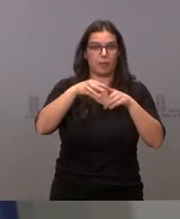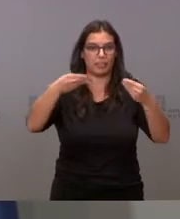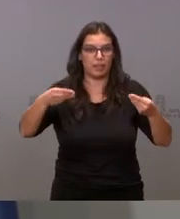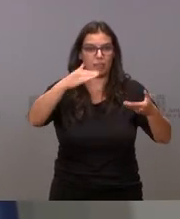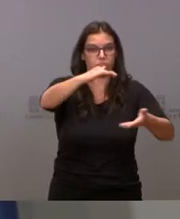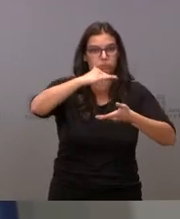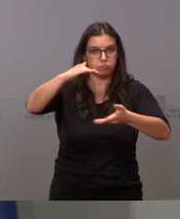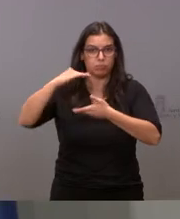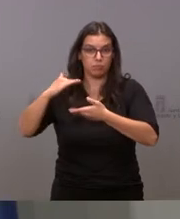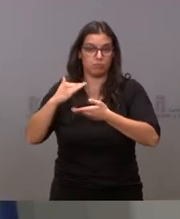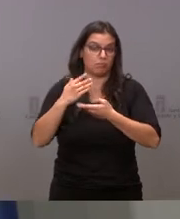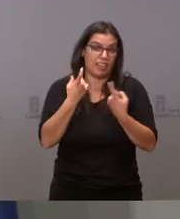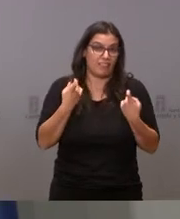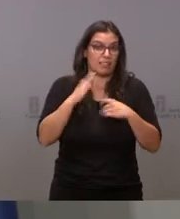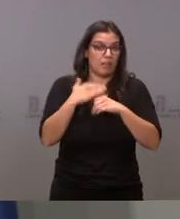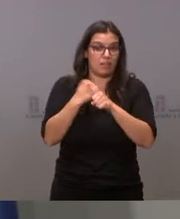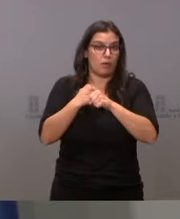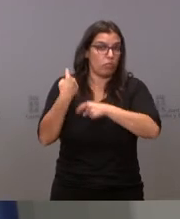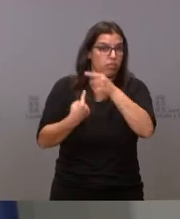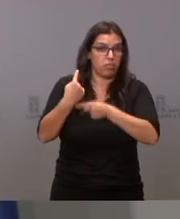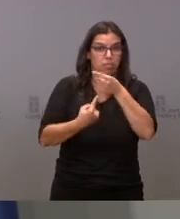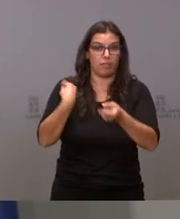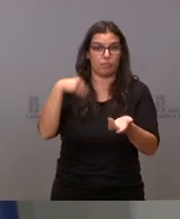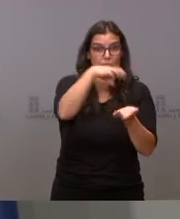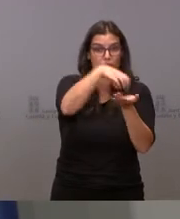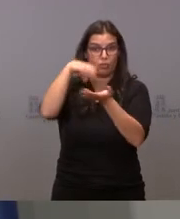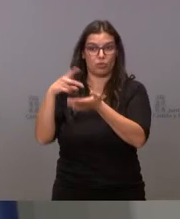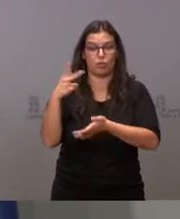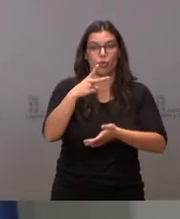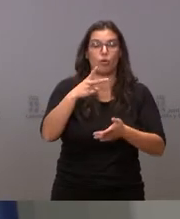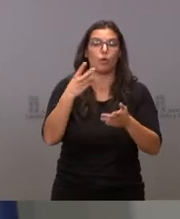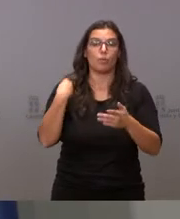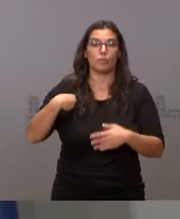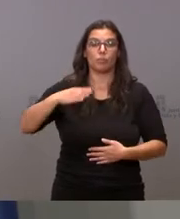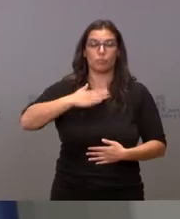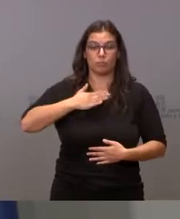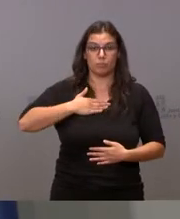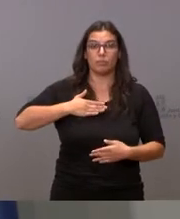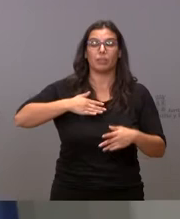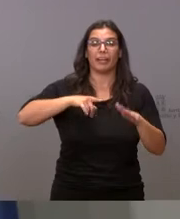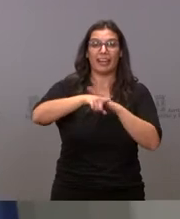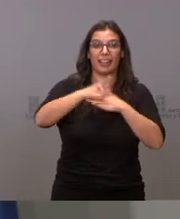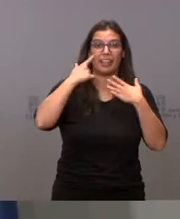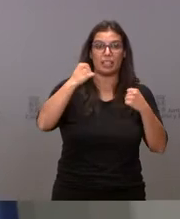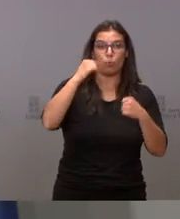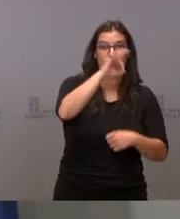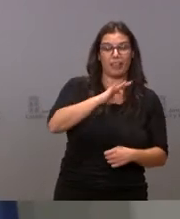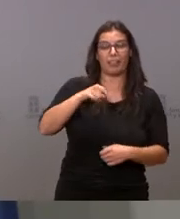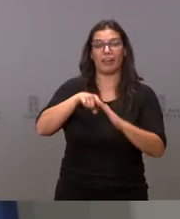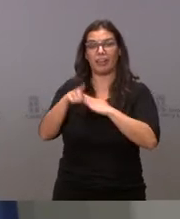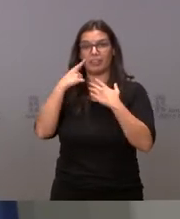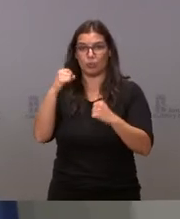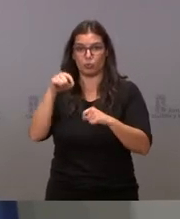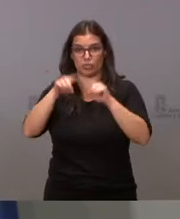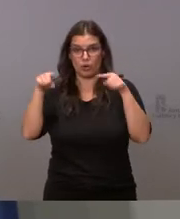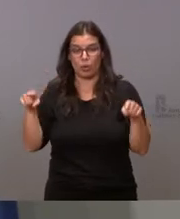para mantener la actividad diaria de estos centros que dependen de las asistencias de Palencia y de Segovia. En